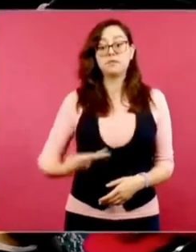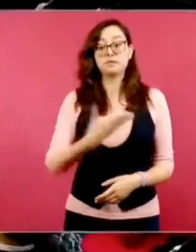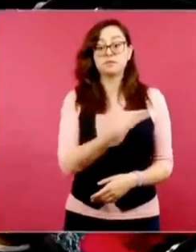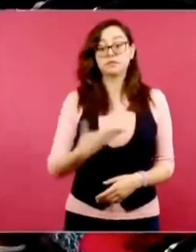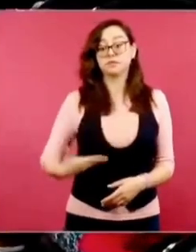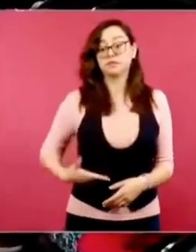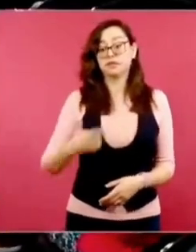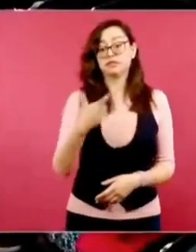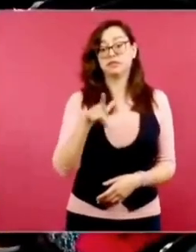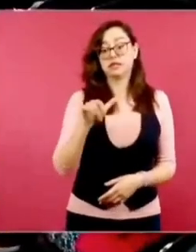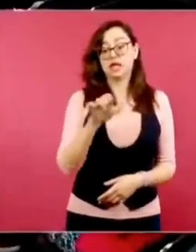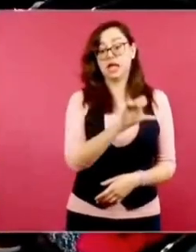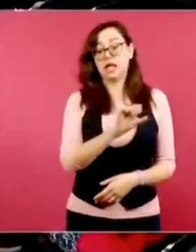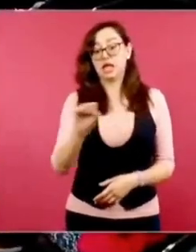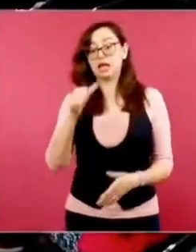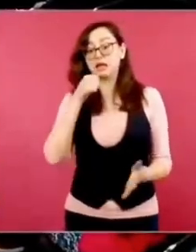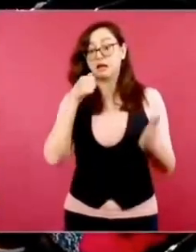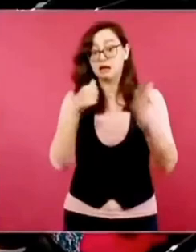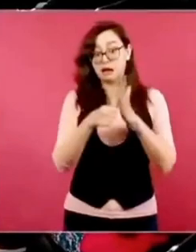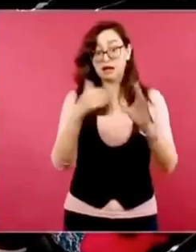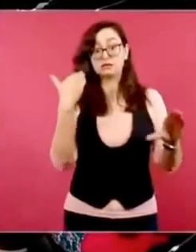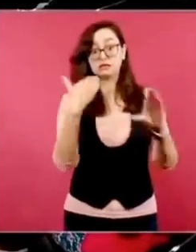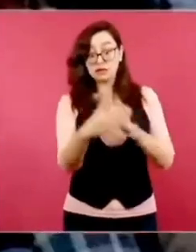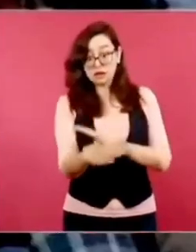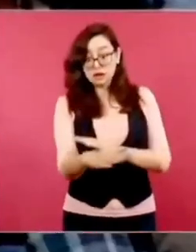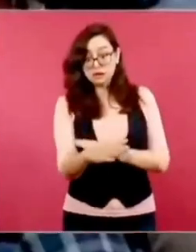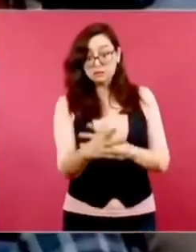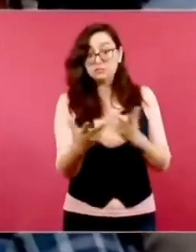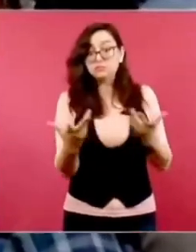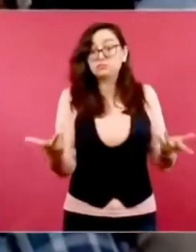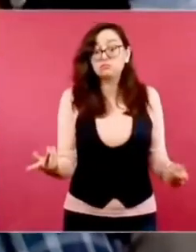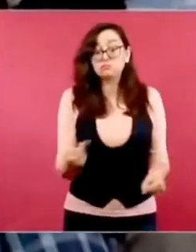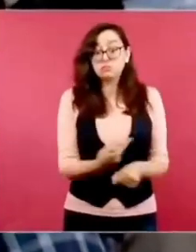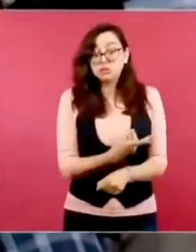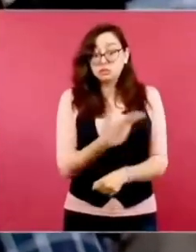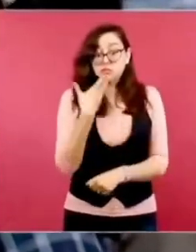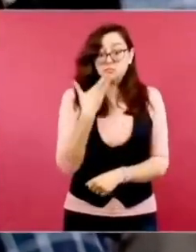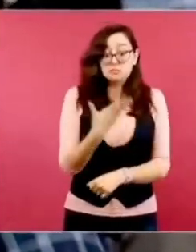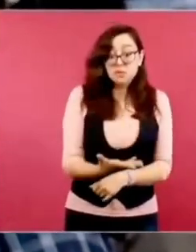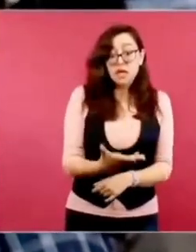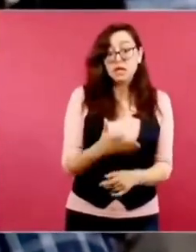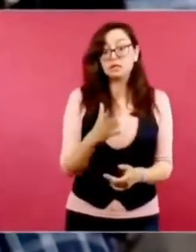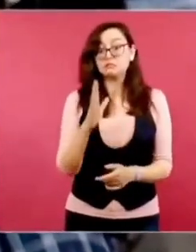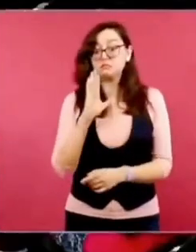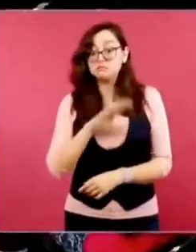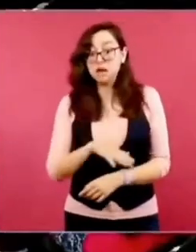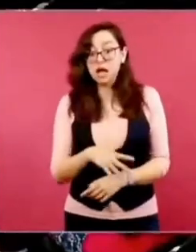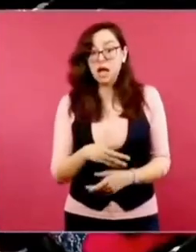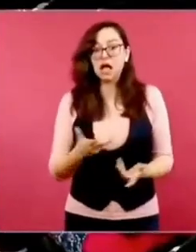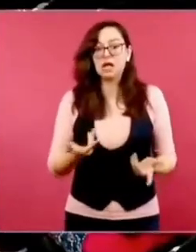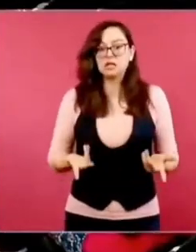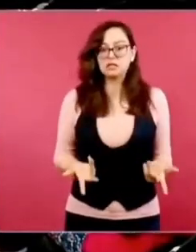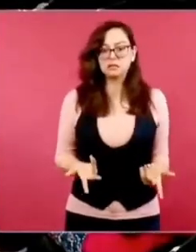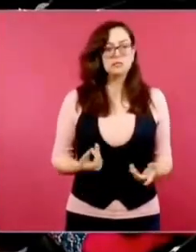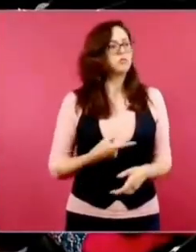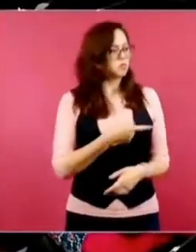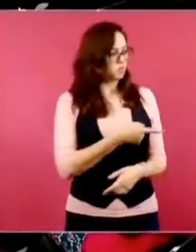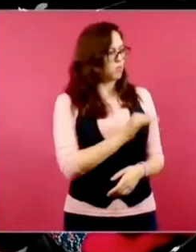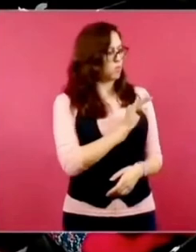gestiones están haciendo para garantizar su salud y su integridad? Estamos trabajando. A ver si